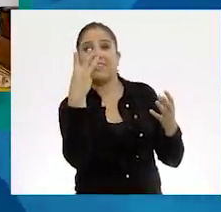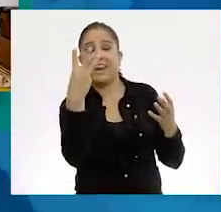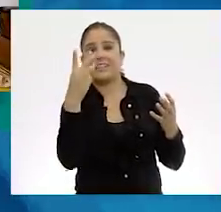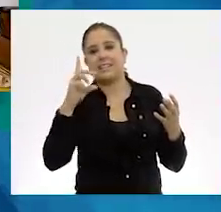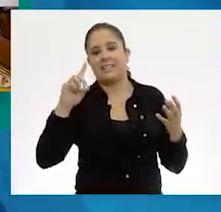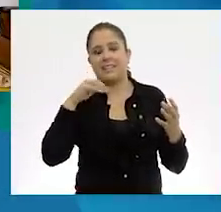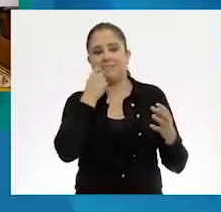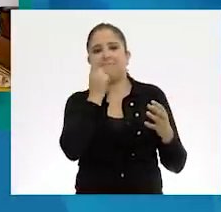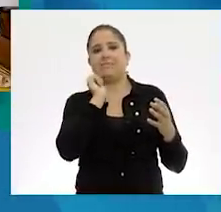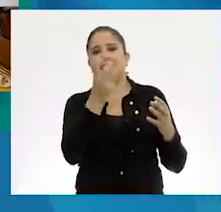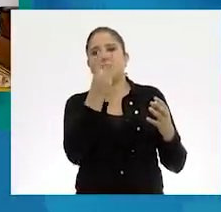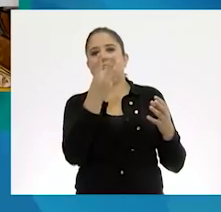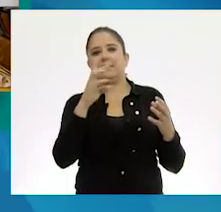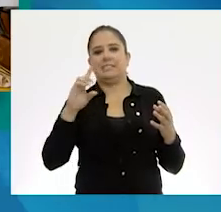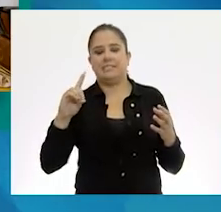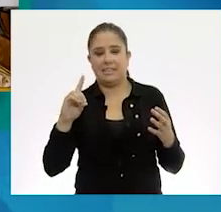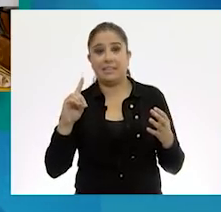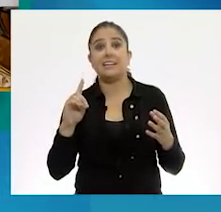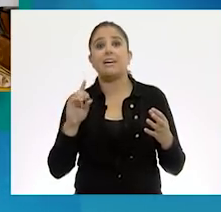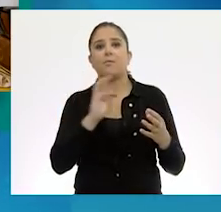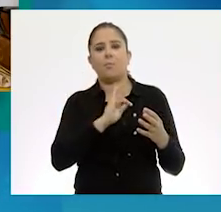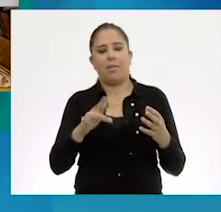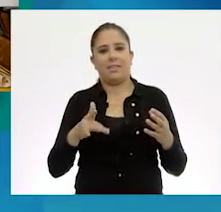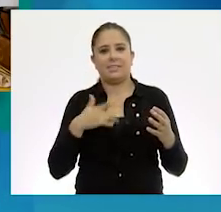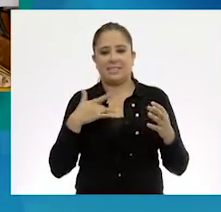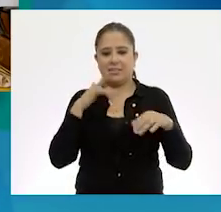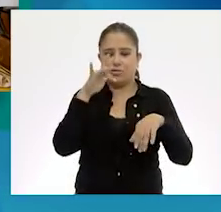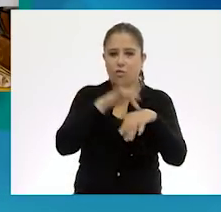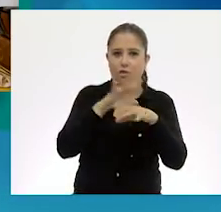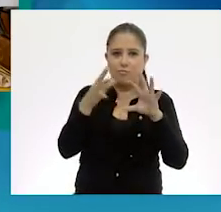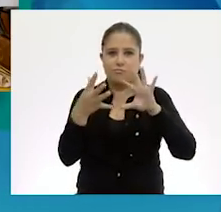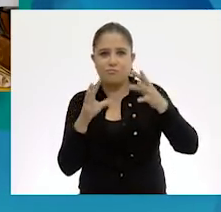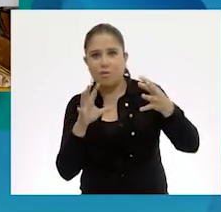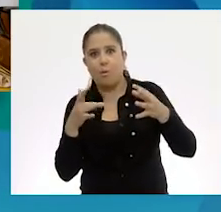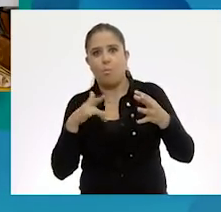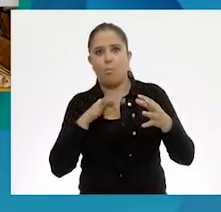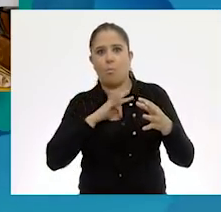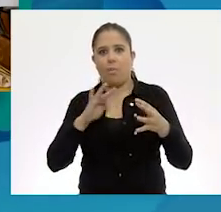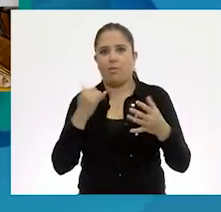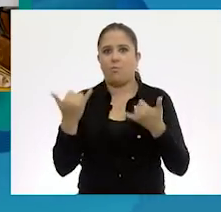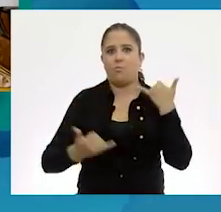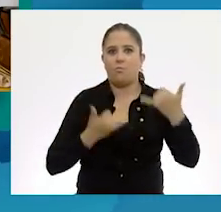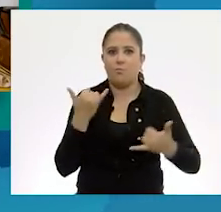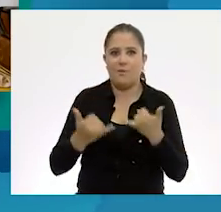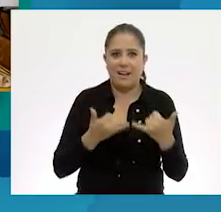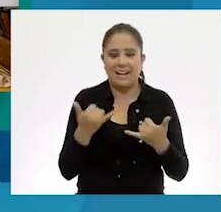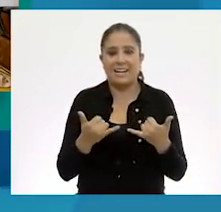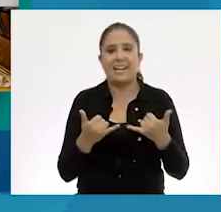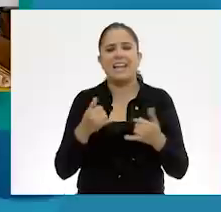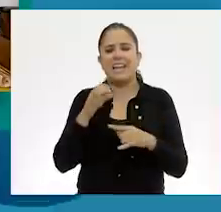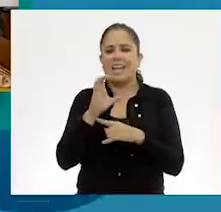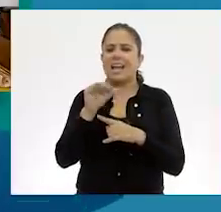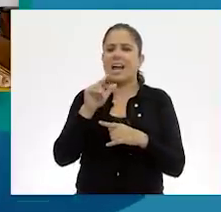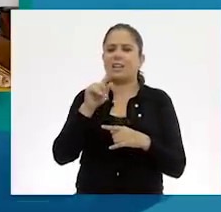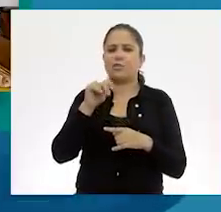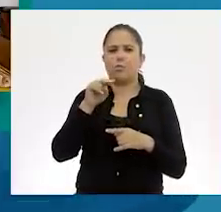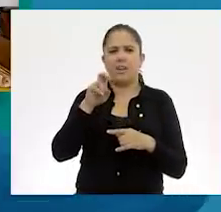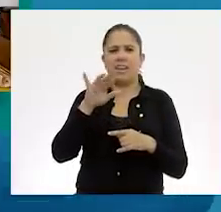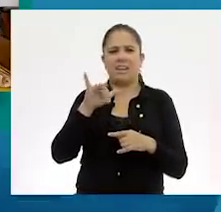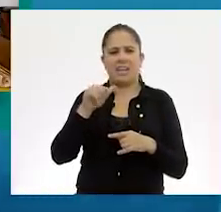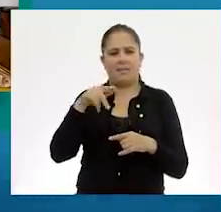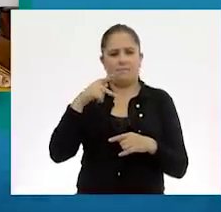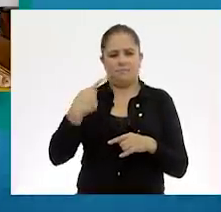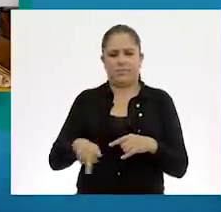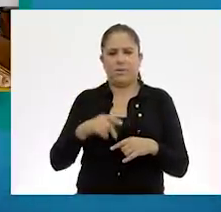tridimensional. Aparte de que lo puedes sentir y puedes jugar con él. La cartonería tradicional mexicana,